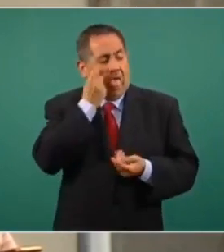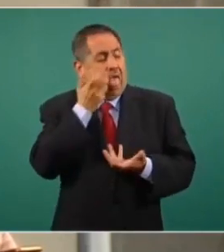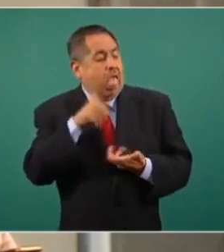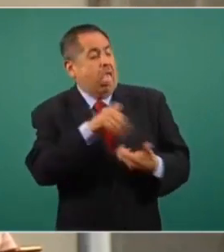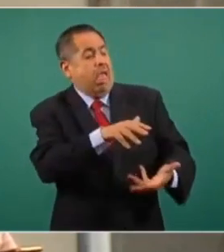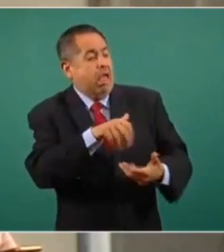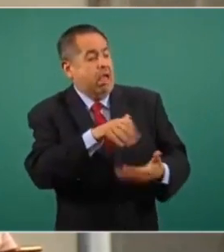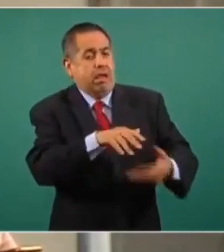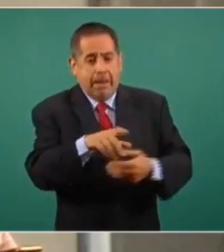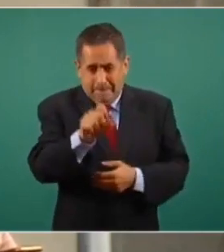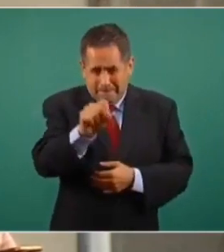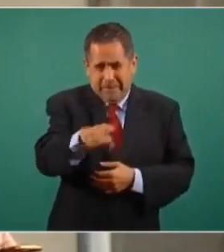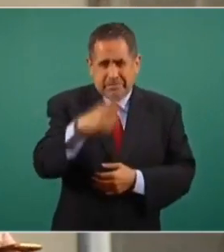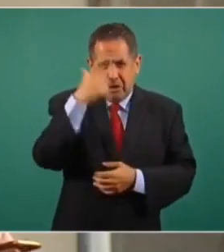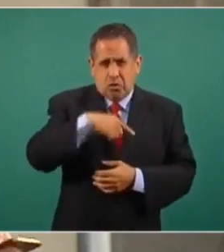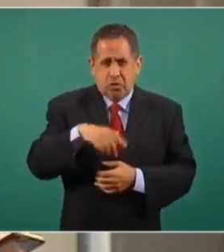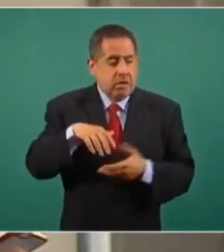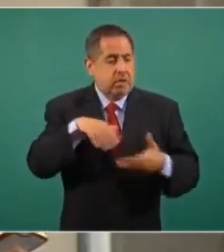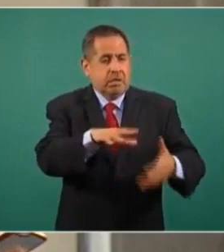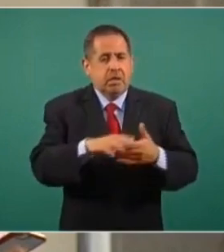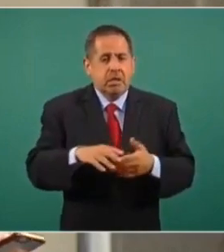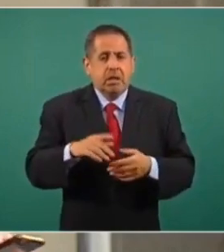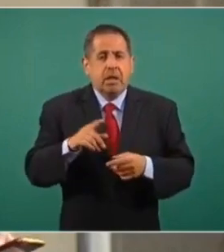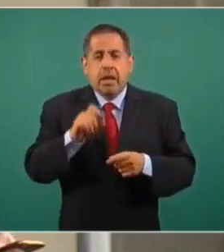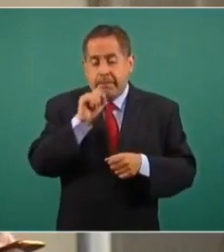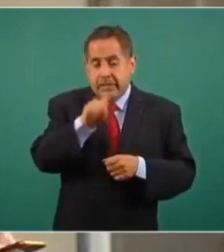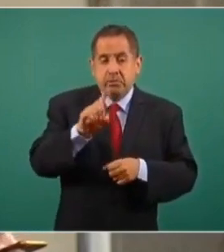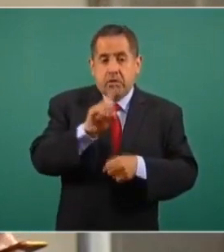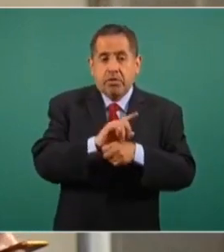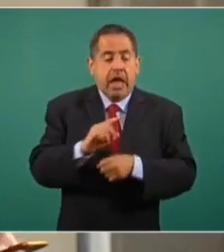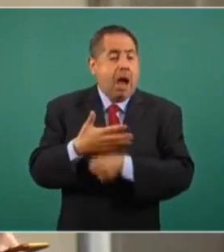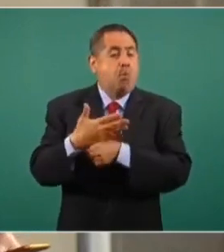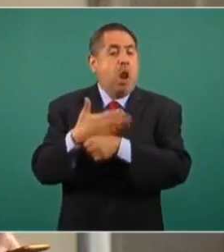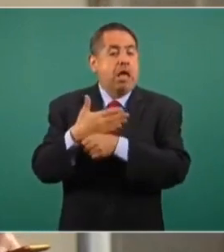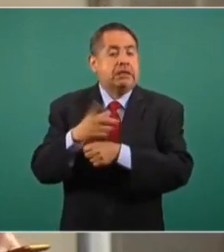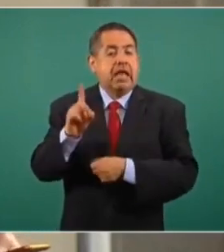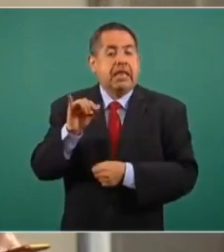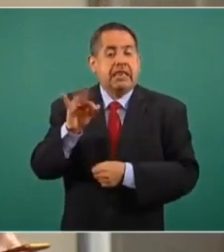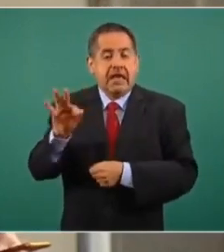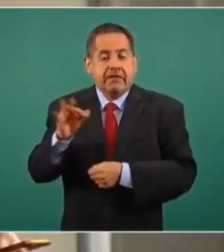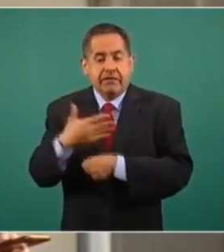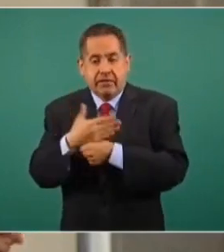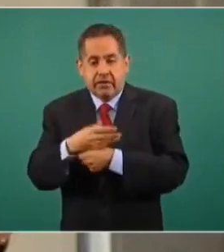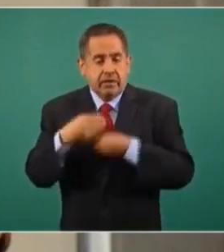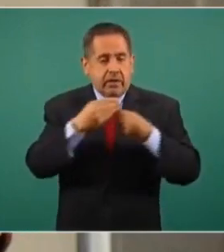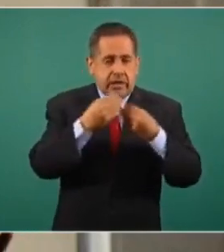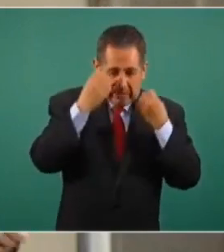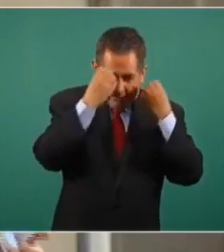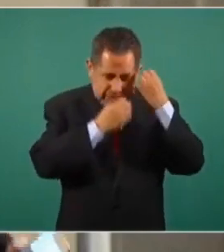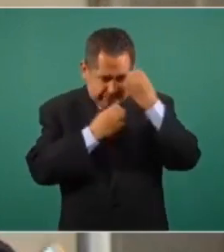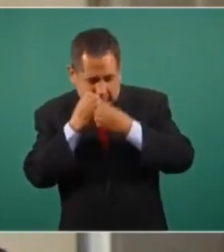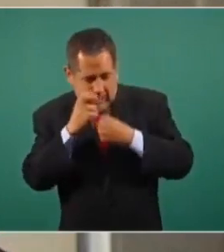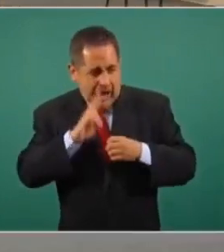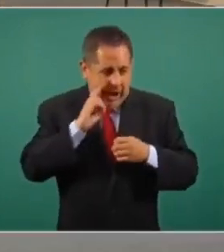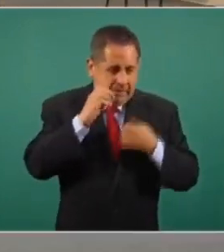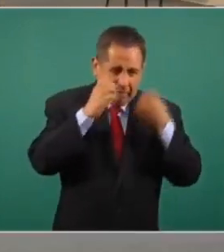Esa misma noche, les llevan una ambulancia de DIF, donde están revisándolas,